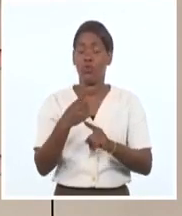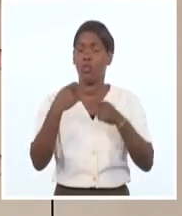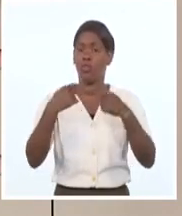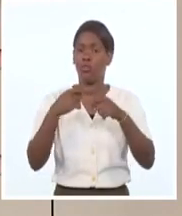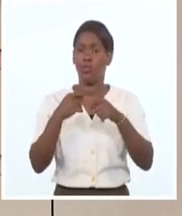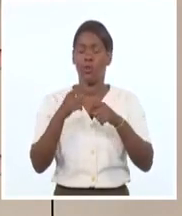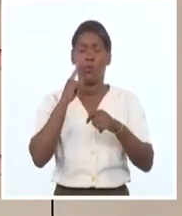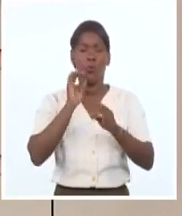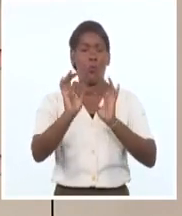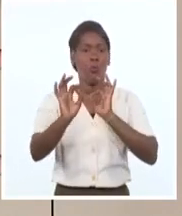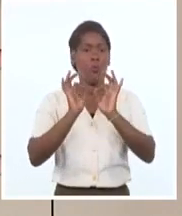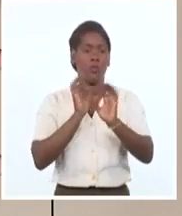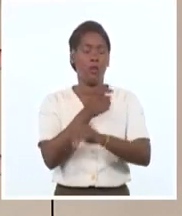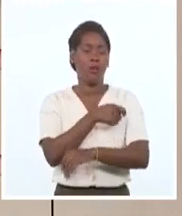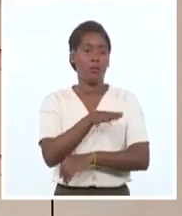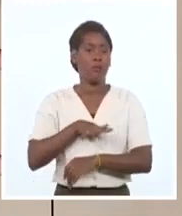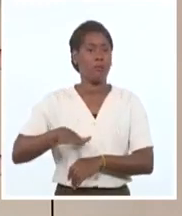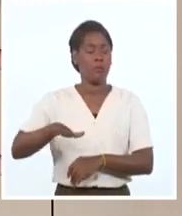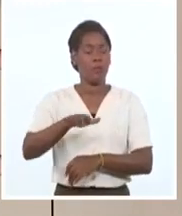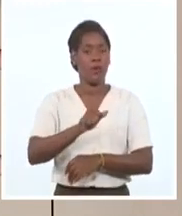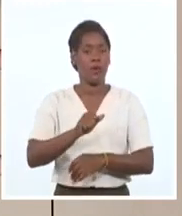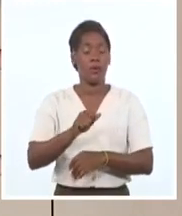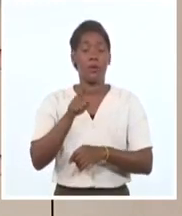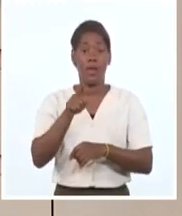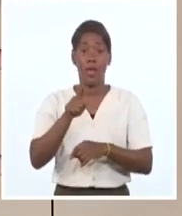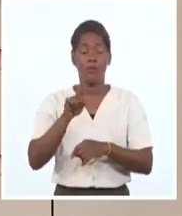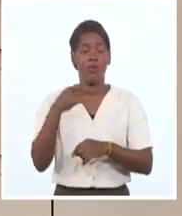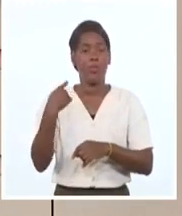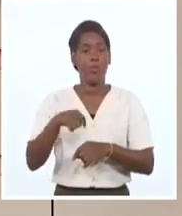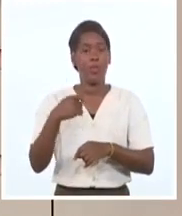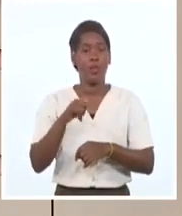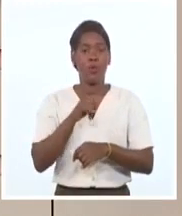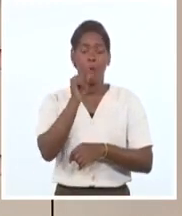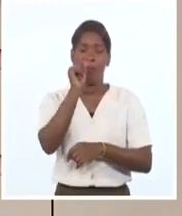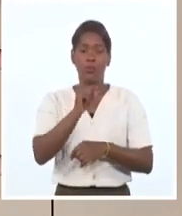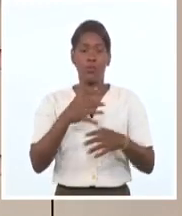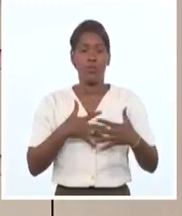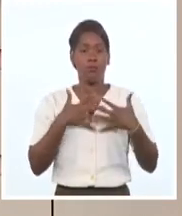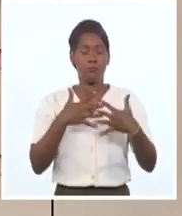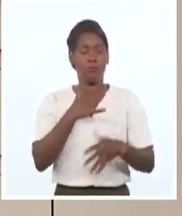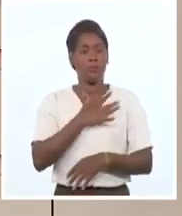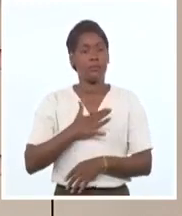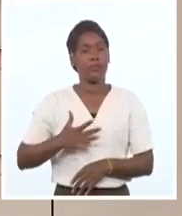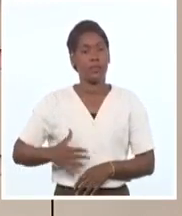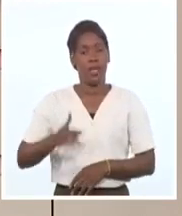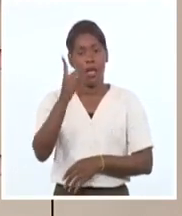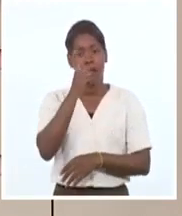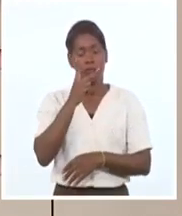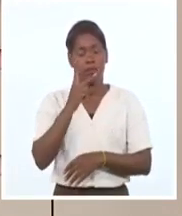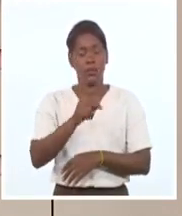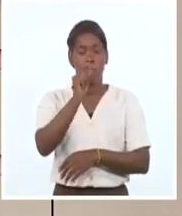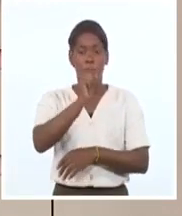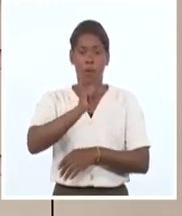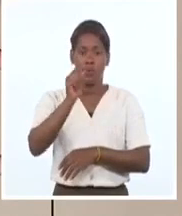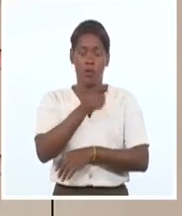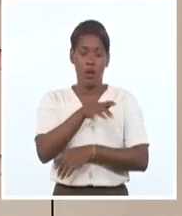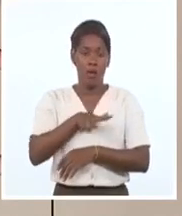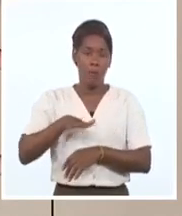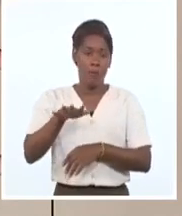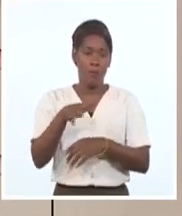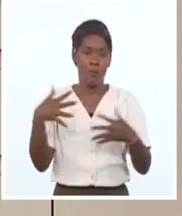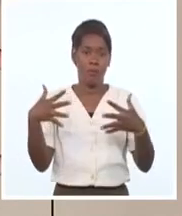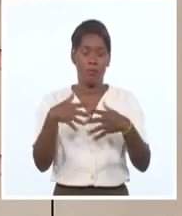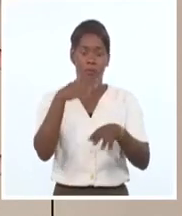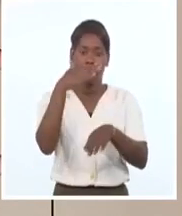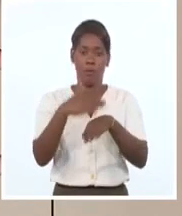cuentas, pero, sobre todo, mucha voluntad política, y lo repito, desde la ética, para frenar la